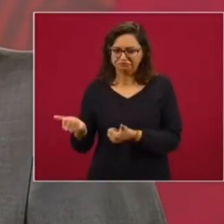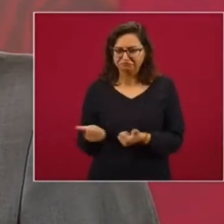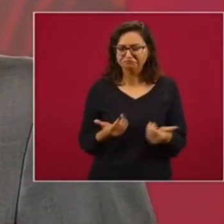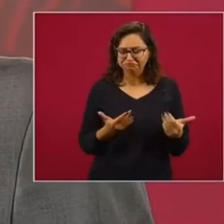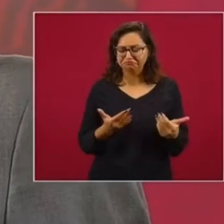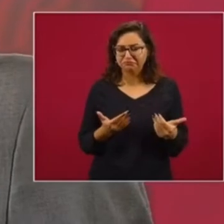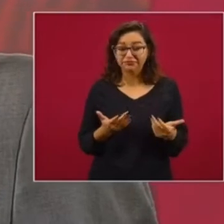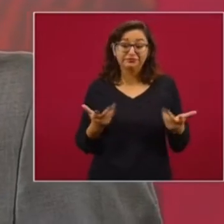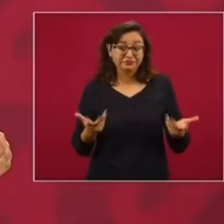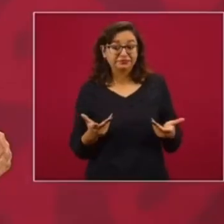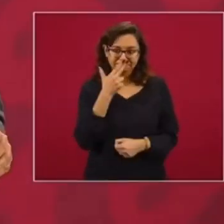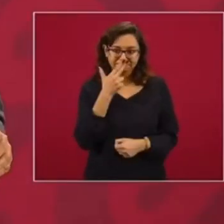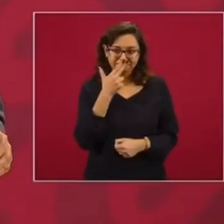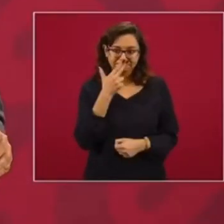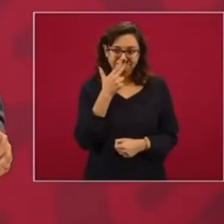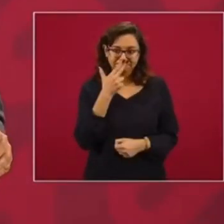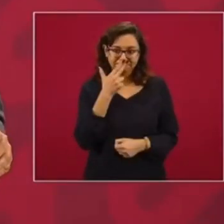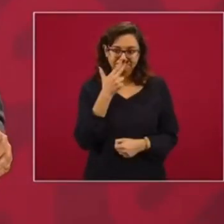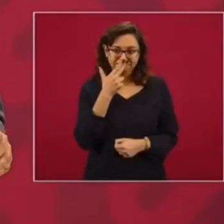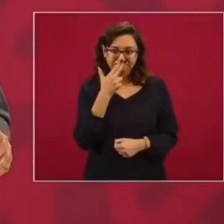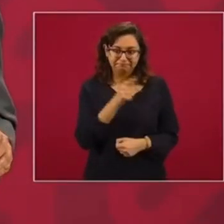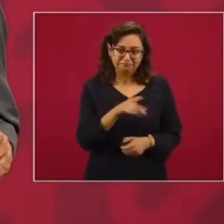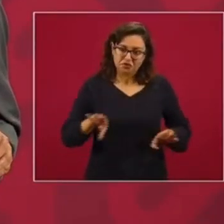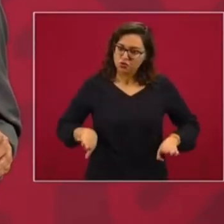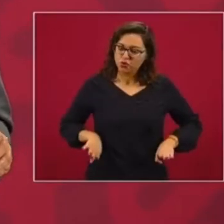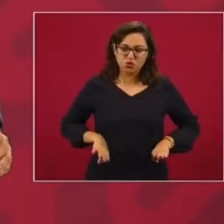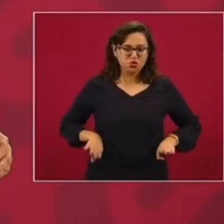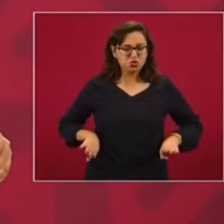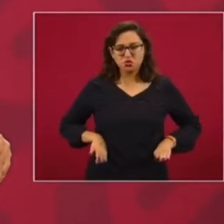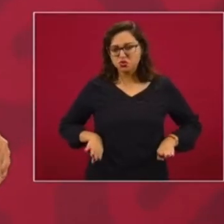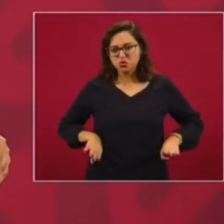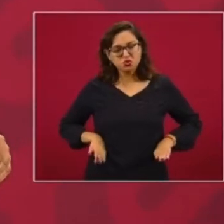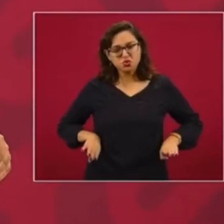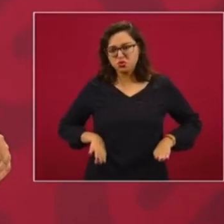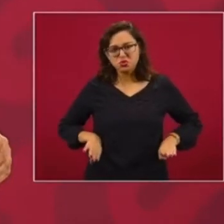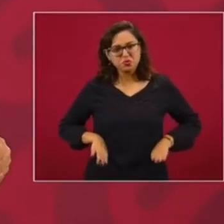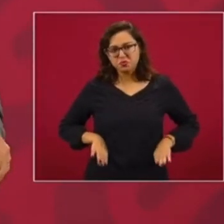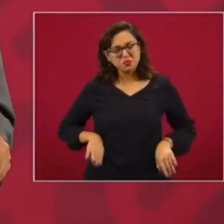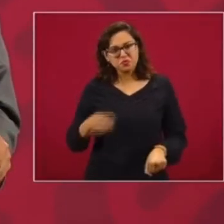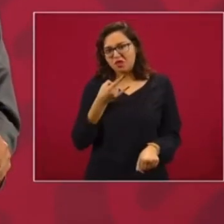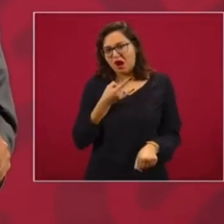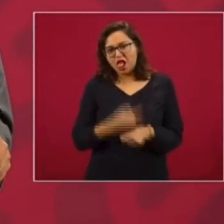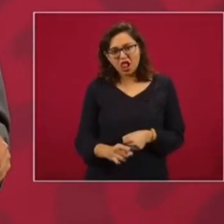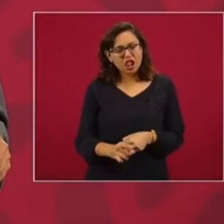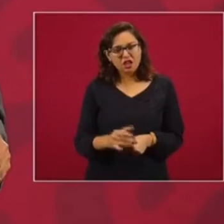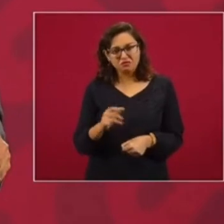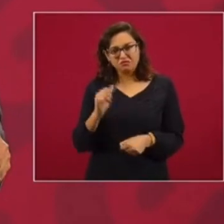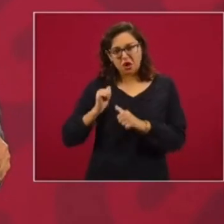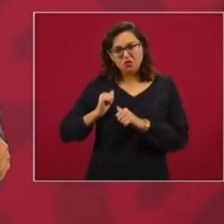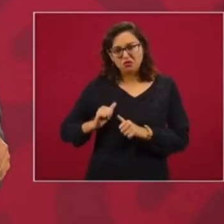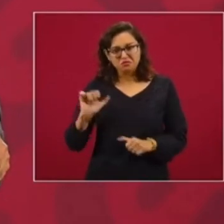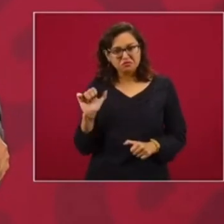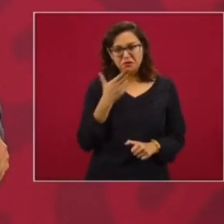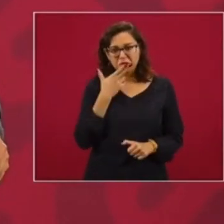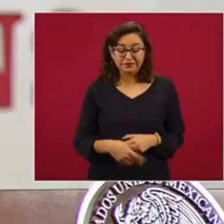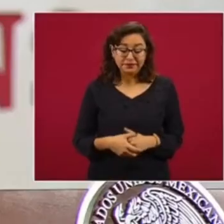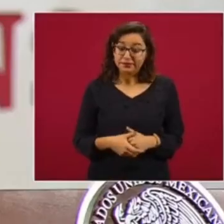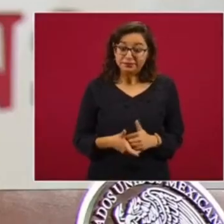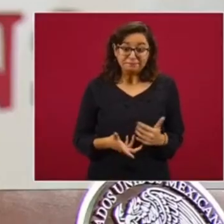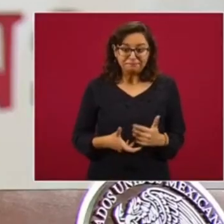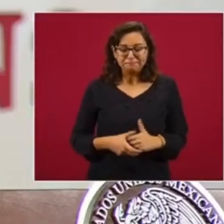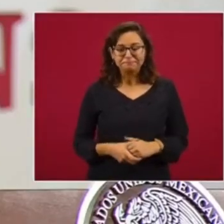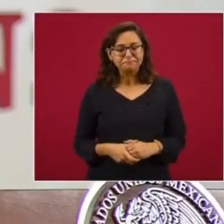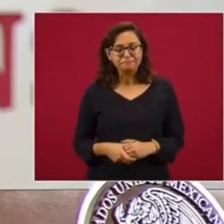el conflicto en Chihuahua, la actitud poco responsable de las autoridades de Chihuahua y de otros factores.